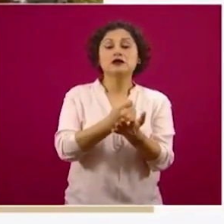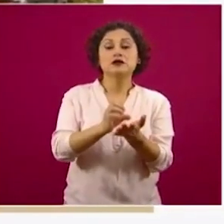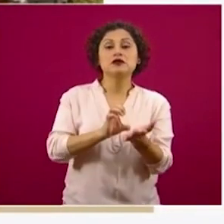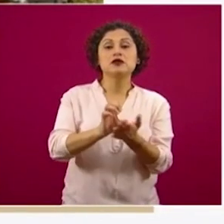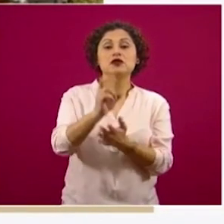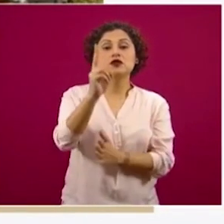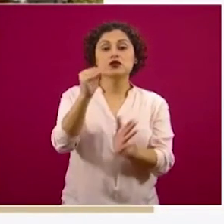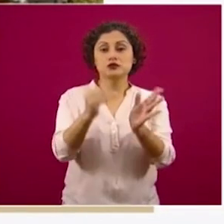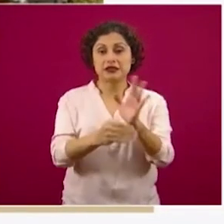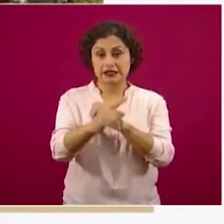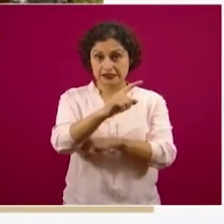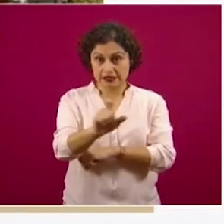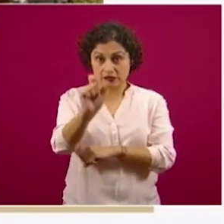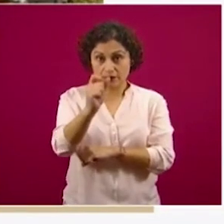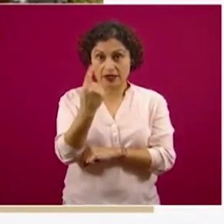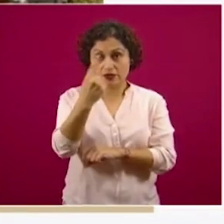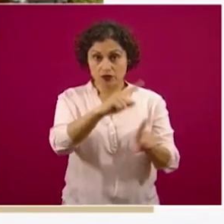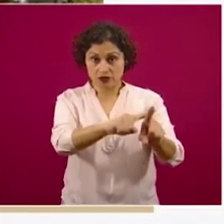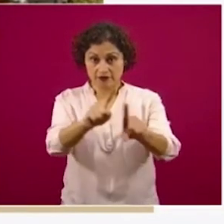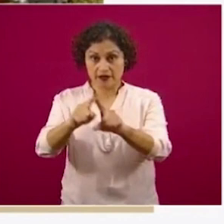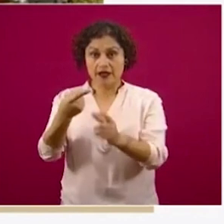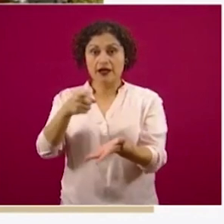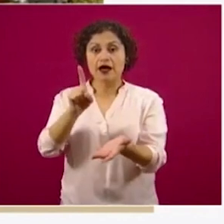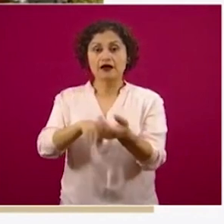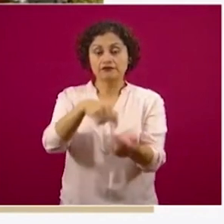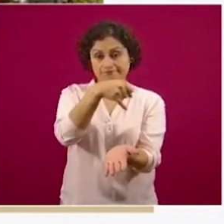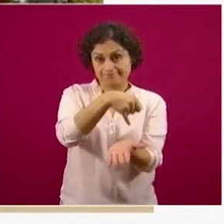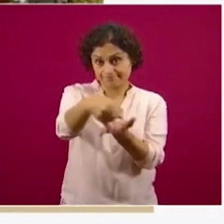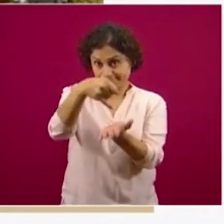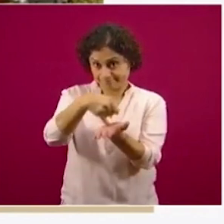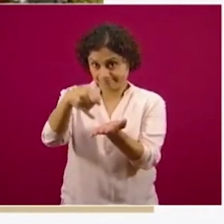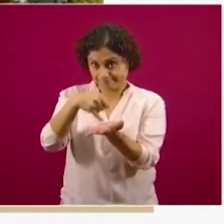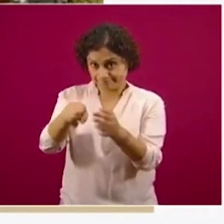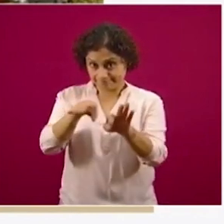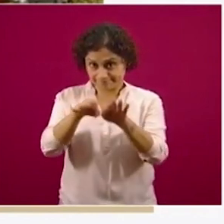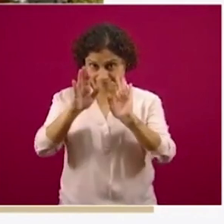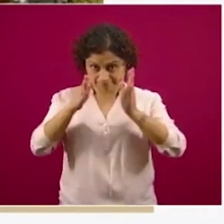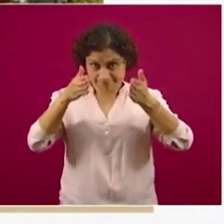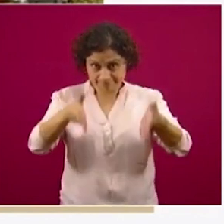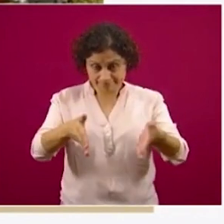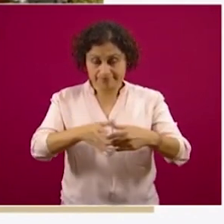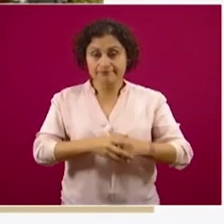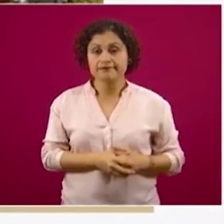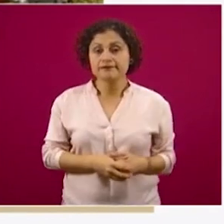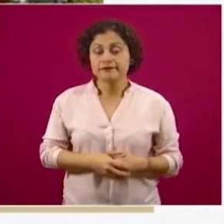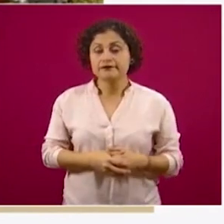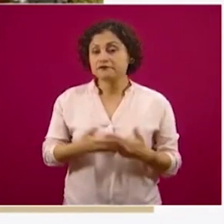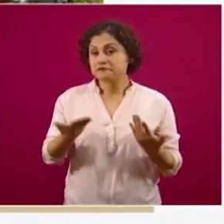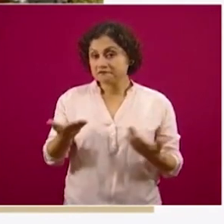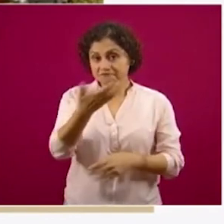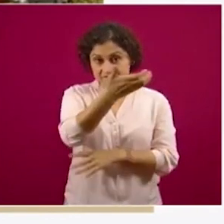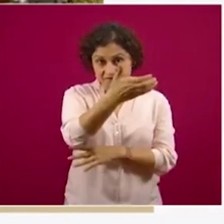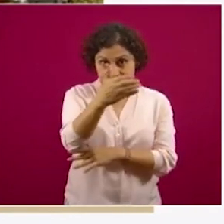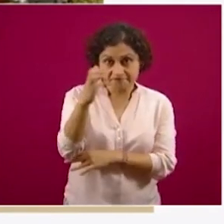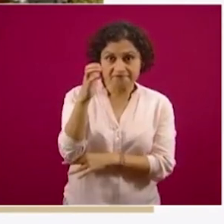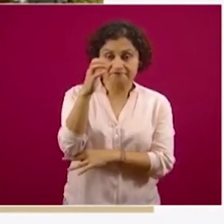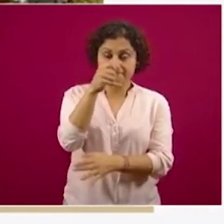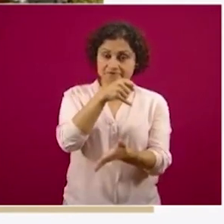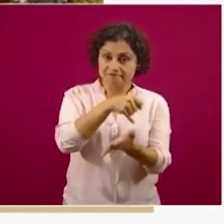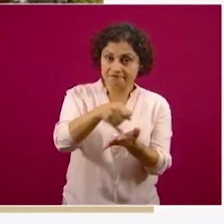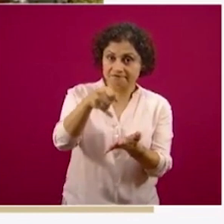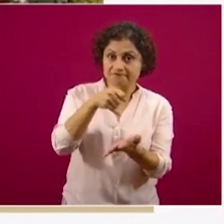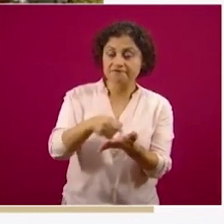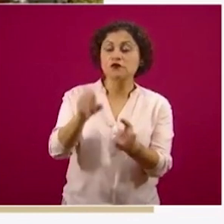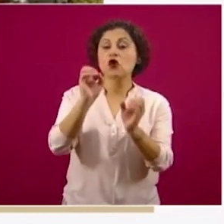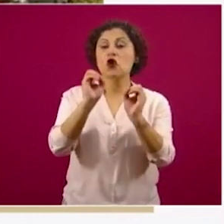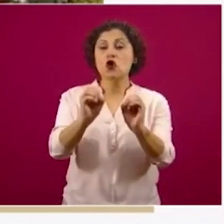solidarios en el sector agropecuario, es decir, en el sector que se dedica al campo, a la agricultura, a la